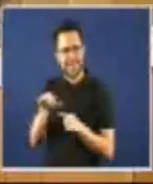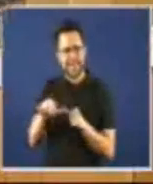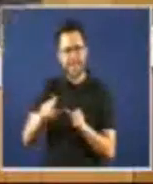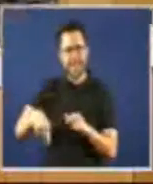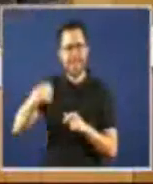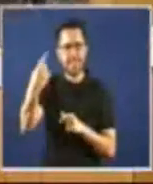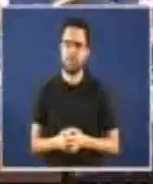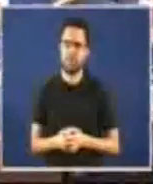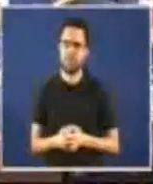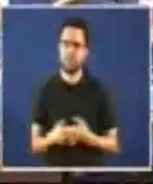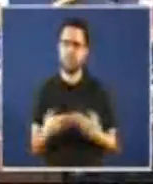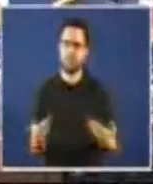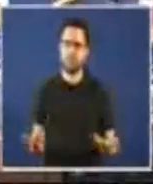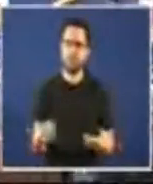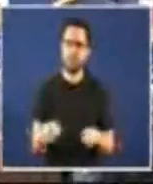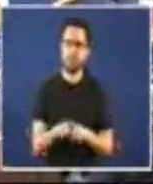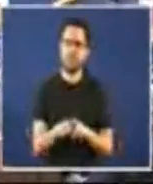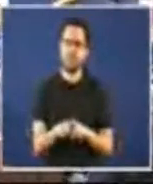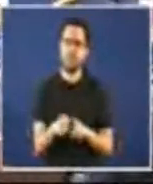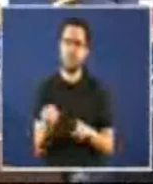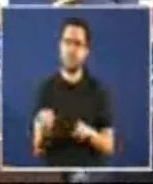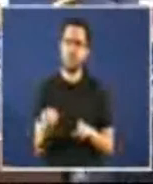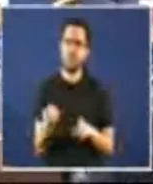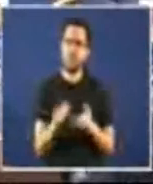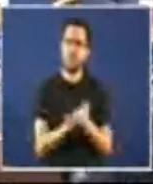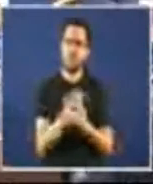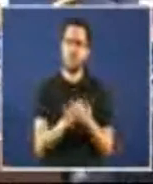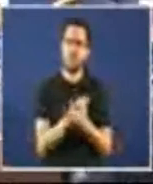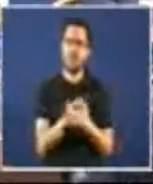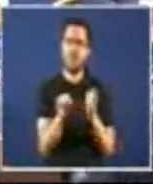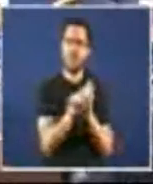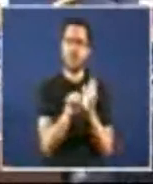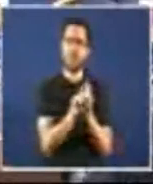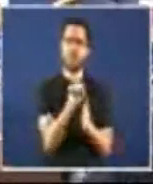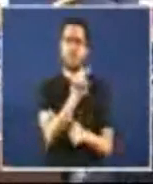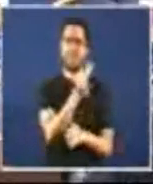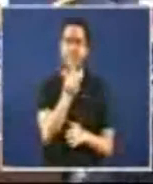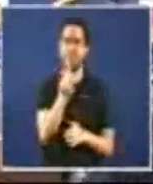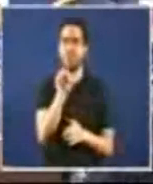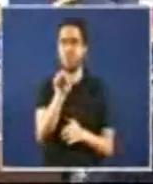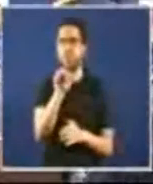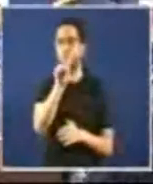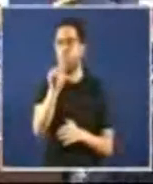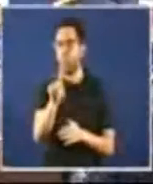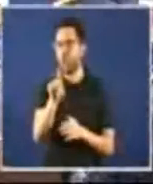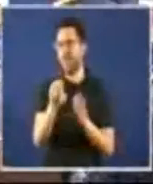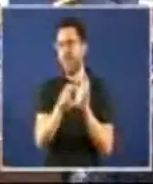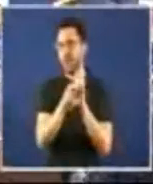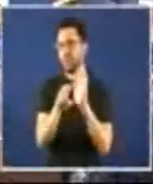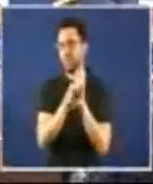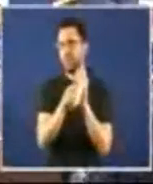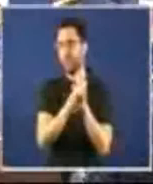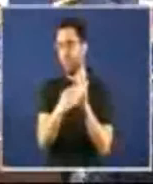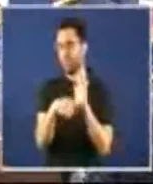unha herdanza podre e junta compre relembrar que o artigo 31 da Constitución que eu non